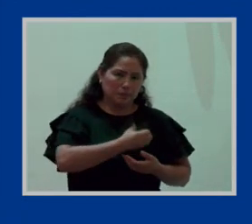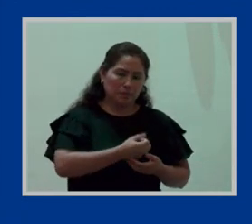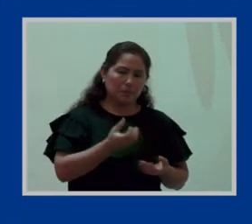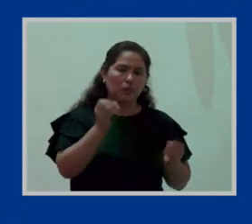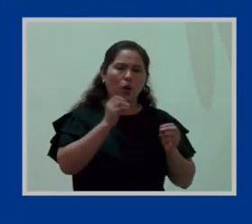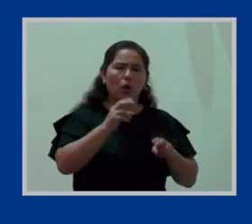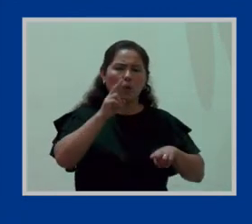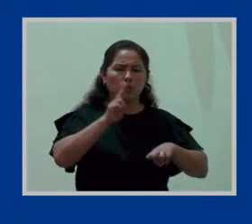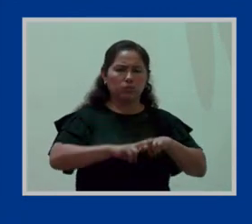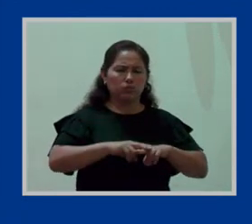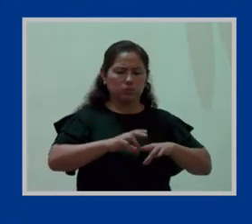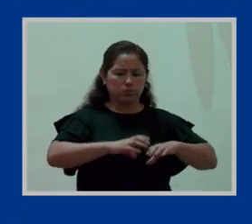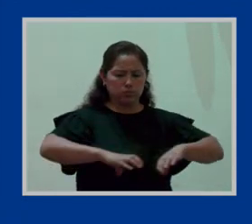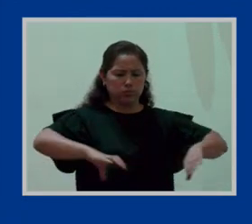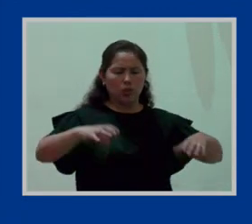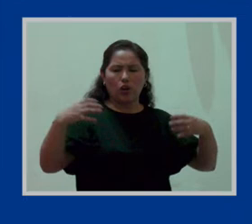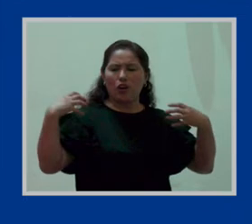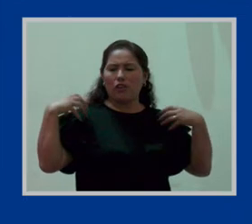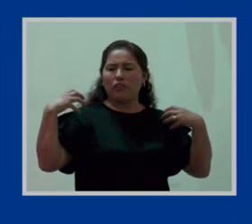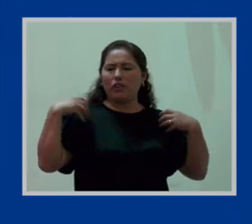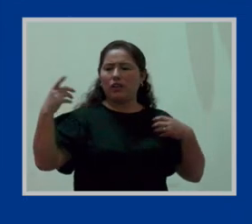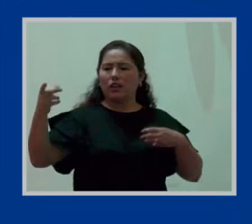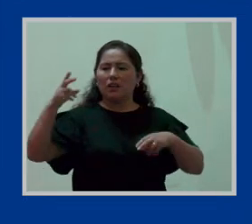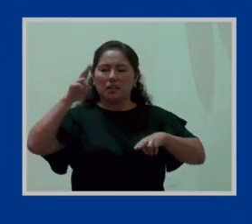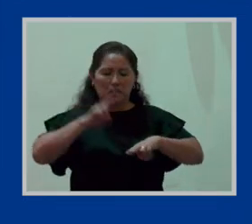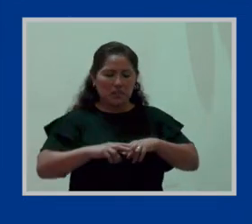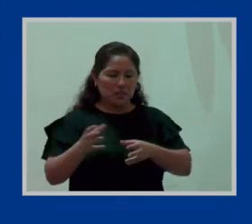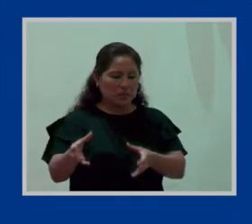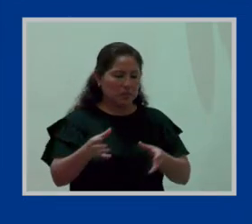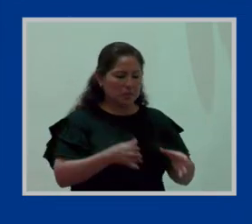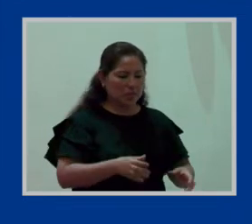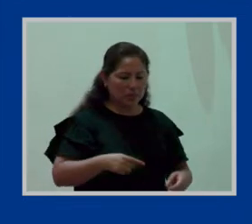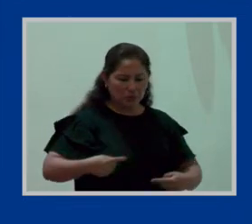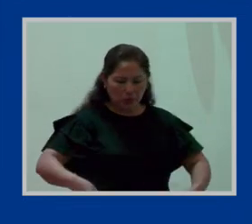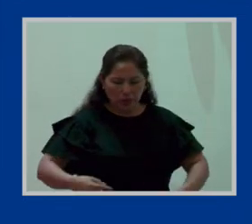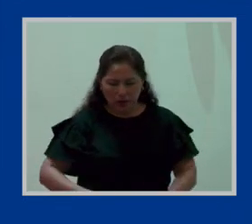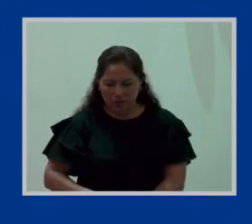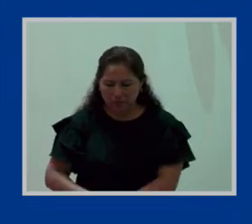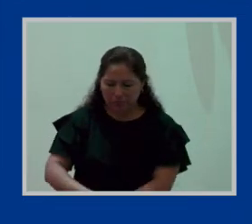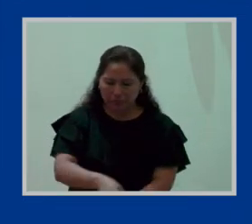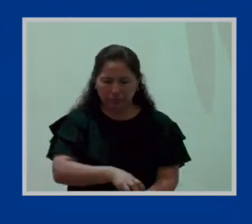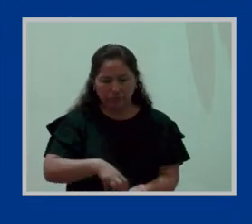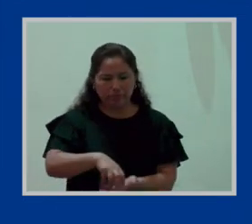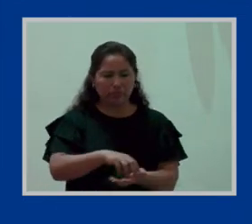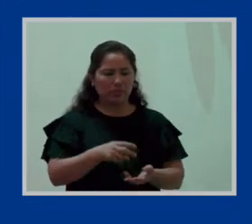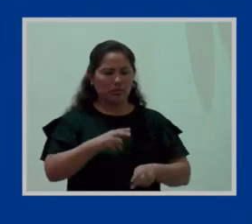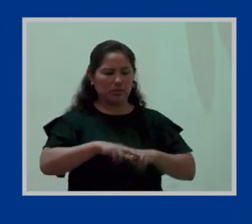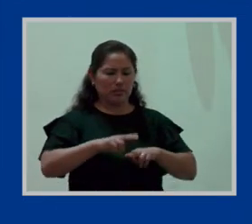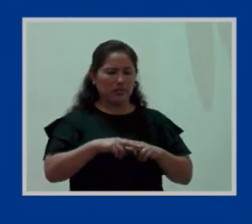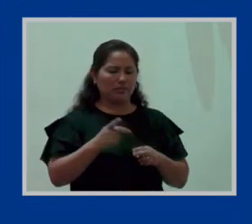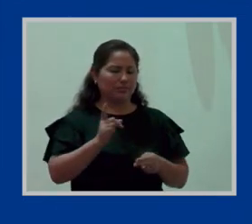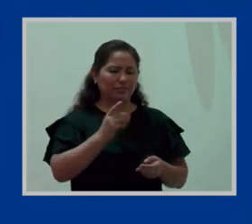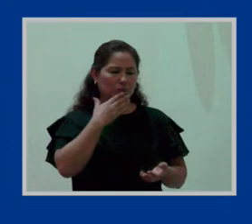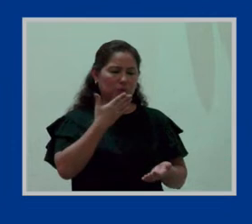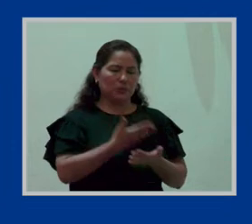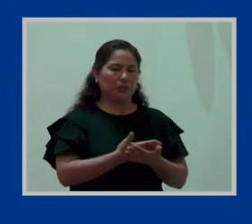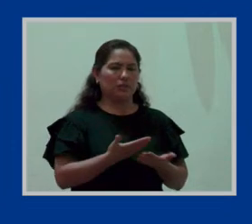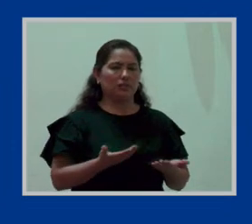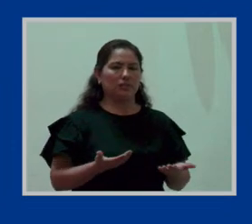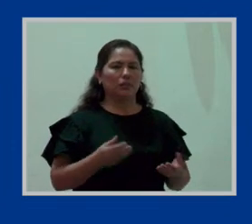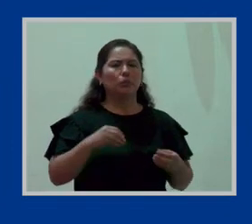sillón de alguna oficina que tiene ruedas y ponerla en el lactario. Tampoco es recomendable. ¿Por qué? Porque